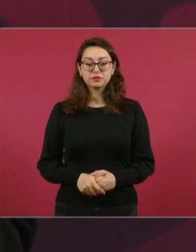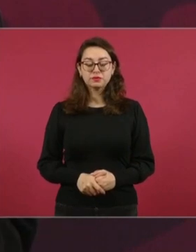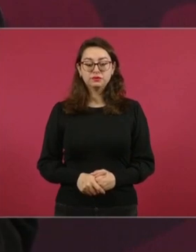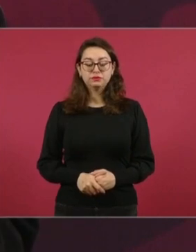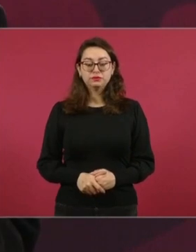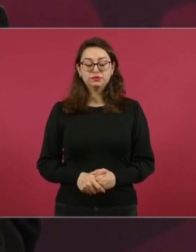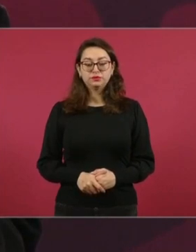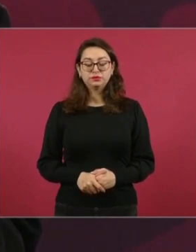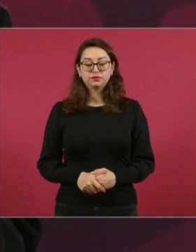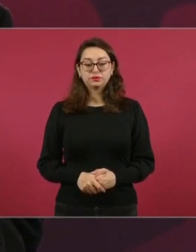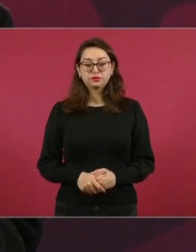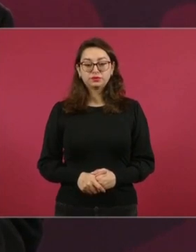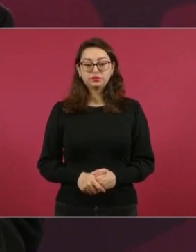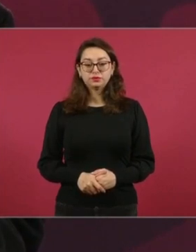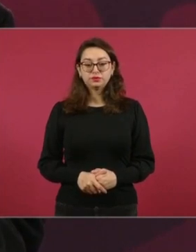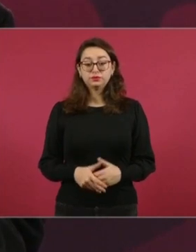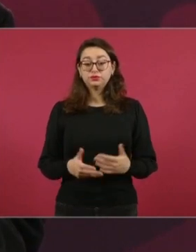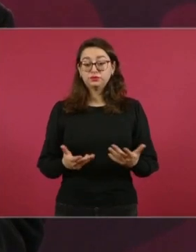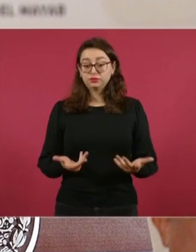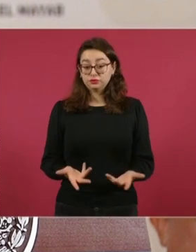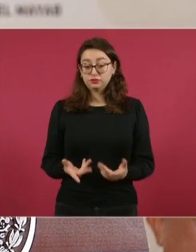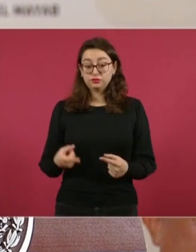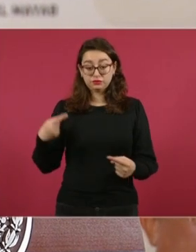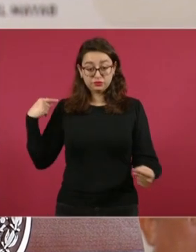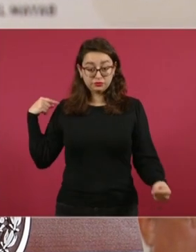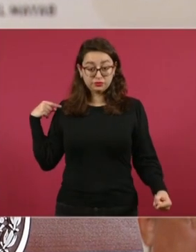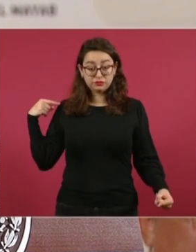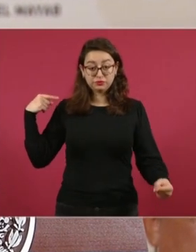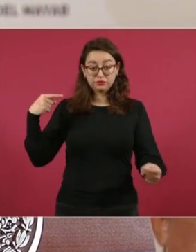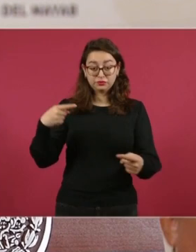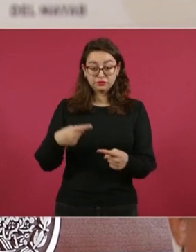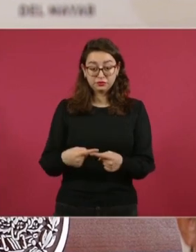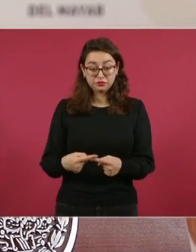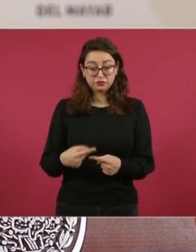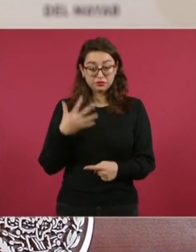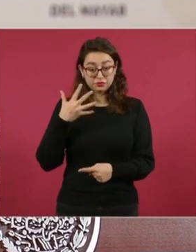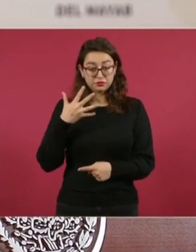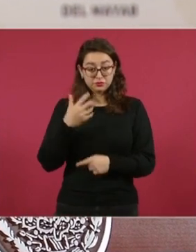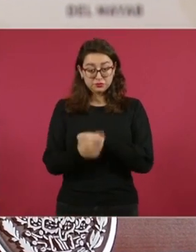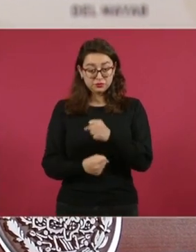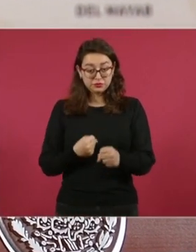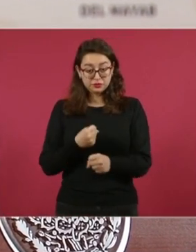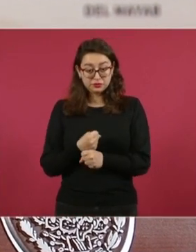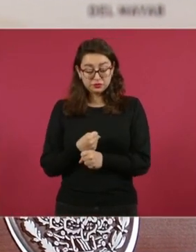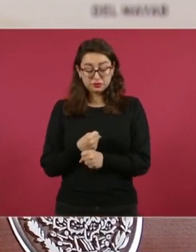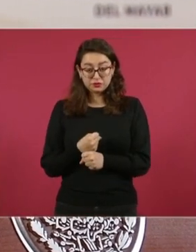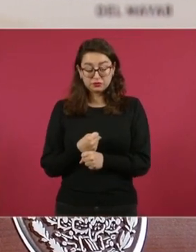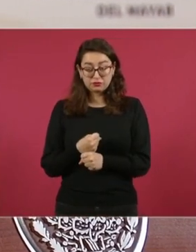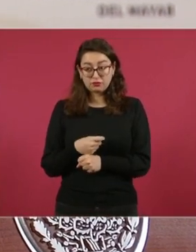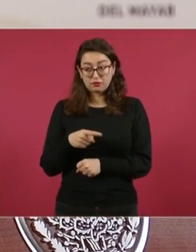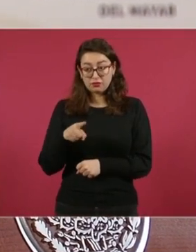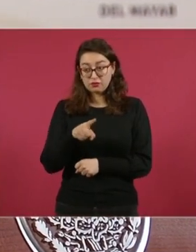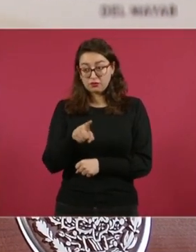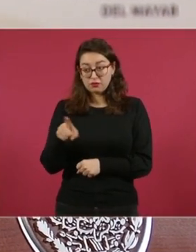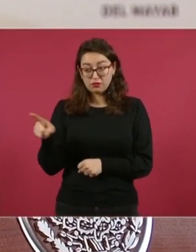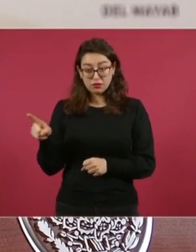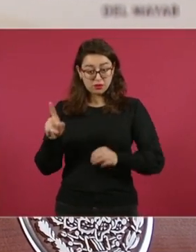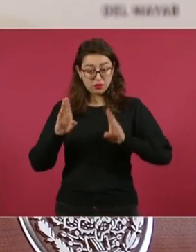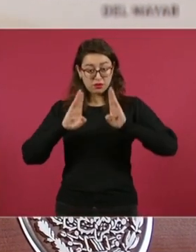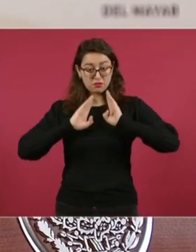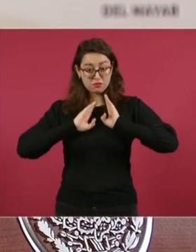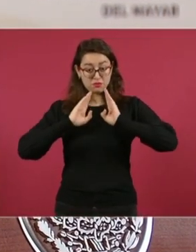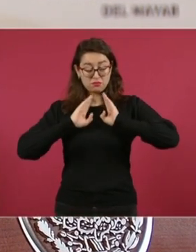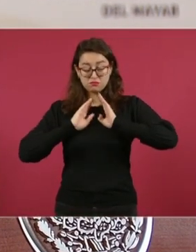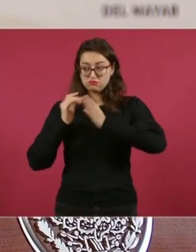fundamentales para llevar a cabo la